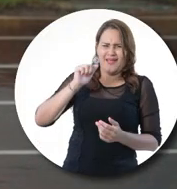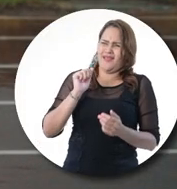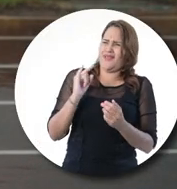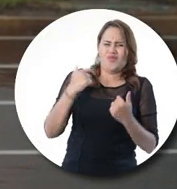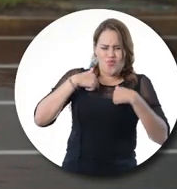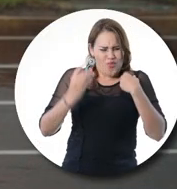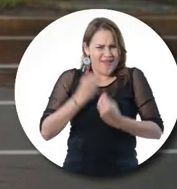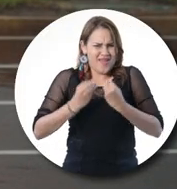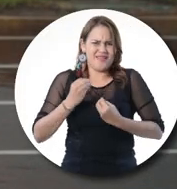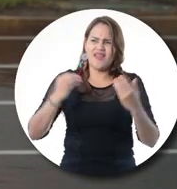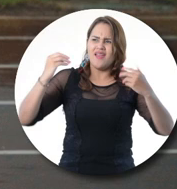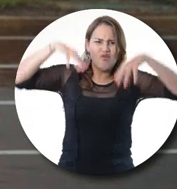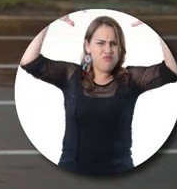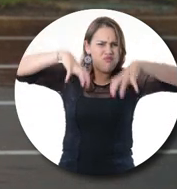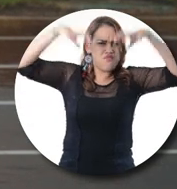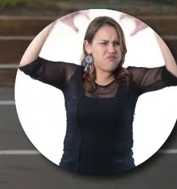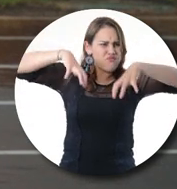Pau, ¿qué hago aquí? Está lloviendo